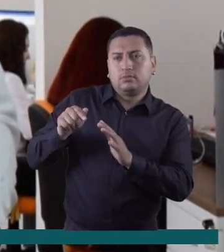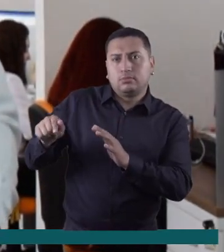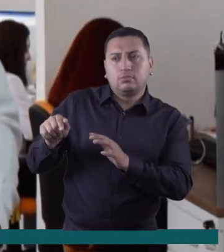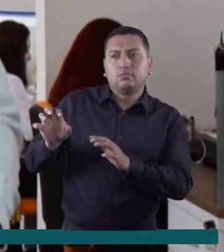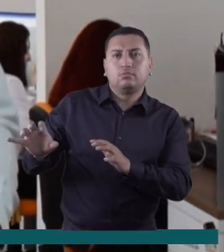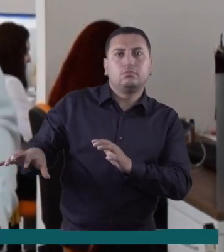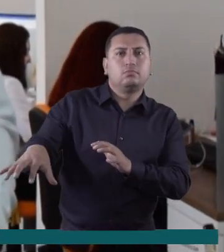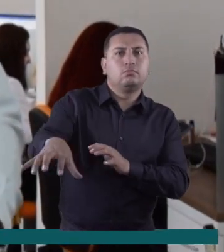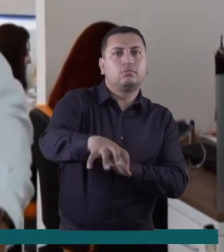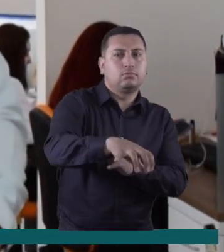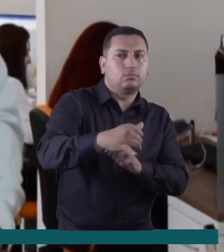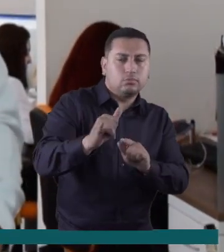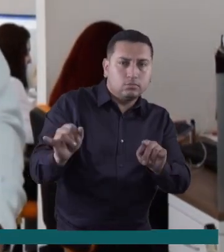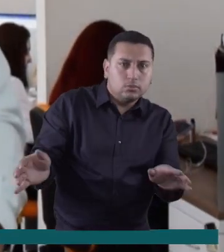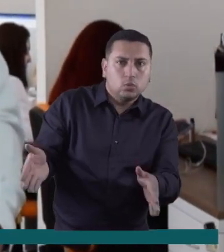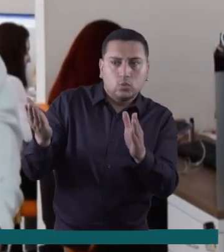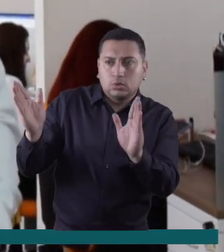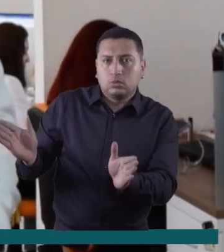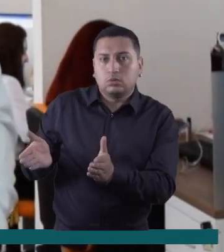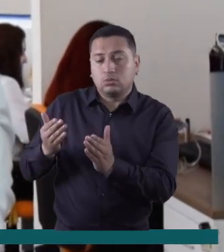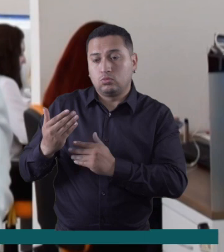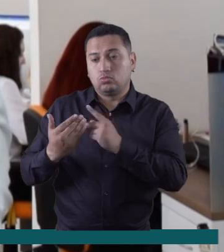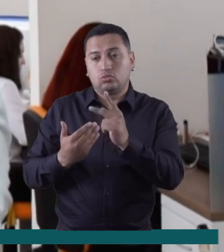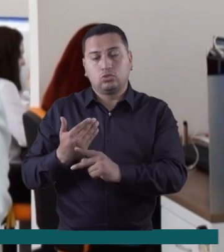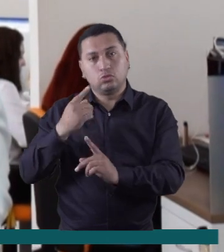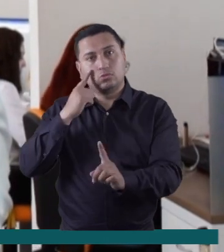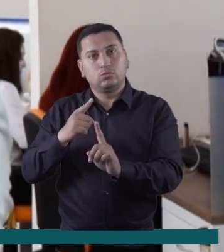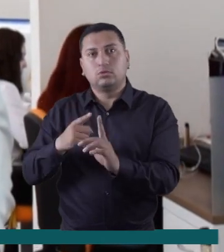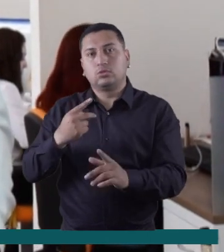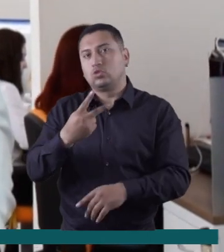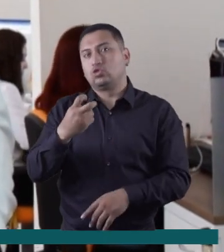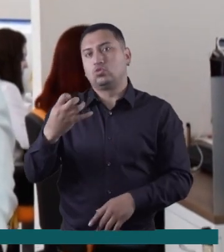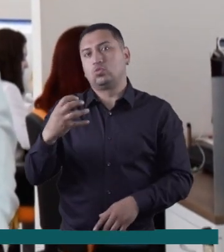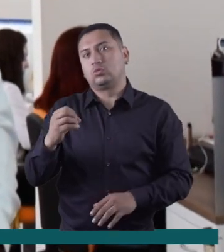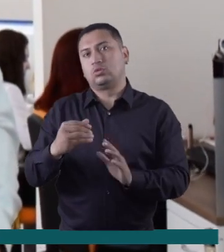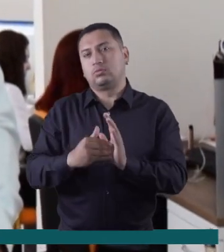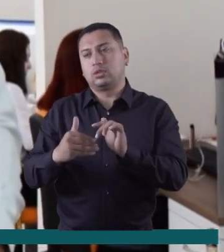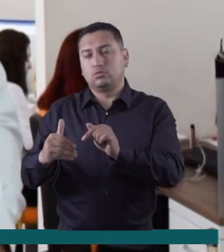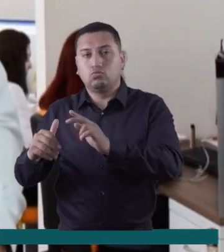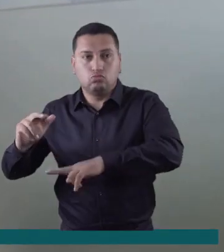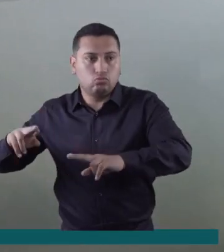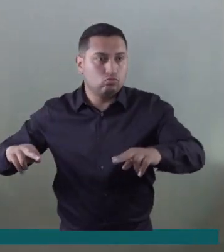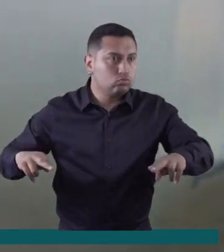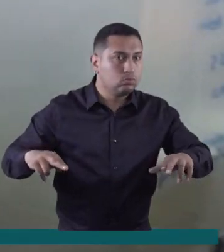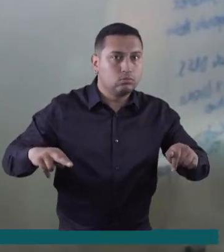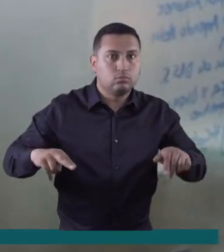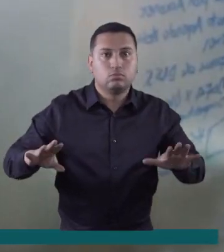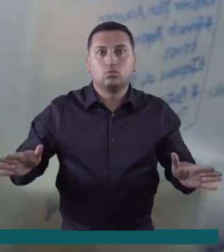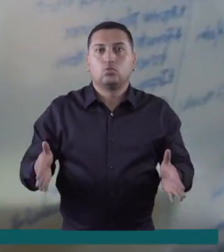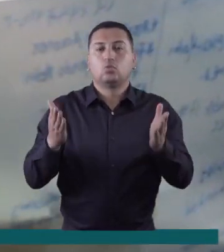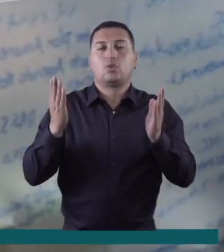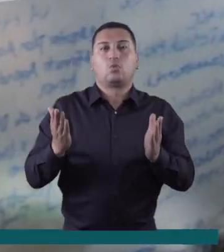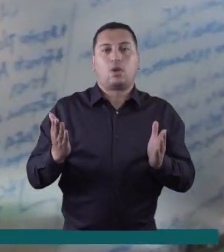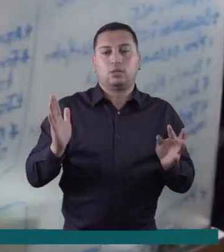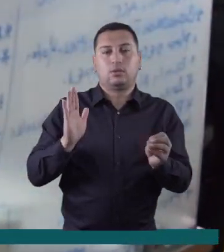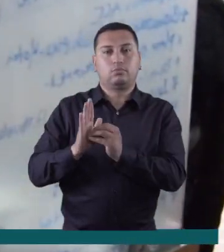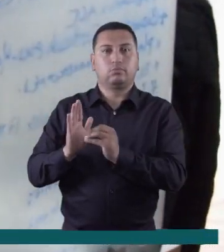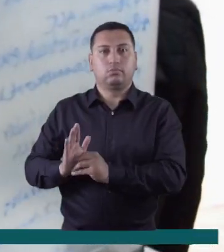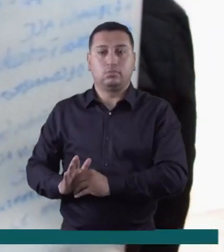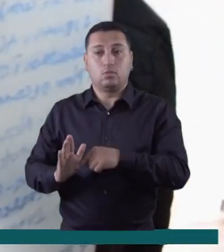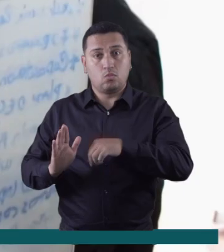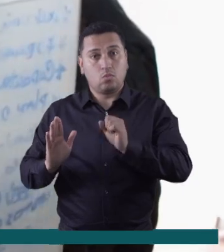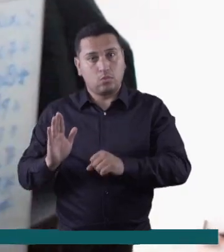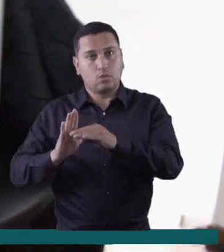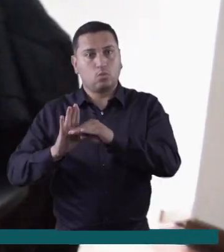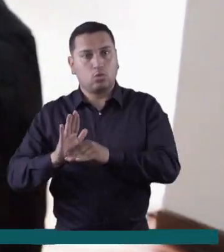predios y esperamos finalizar este proyecto con la intervención de más de 240 mil predios. Gracias a este ejercicio catastral es